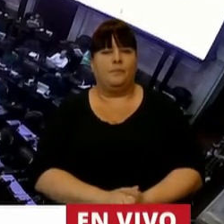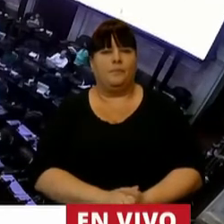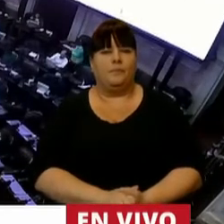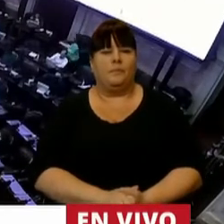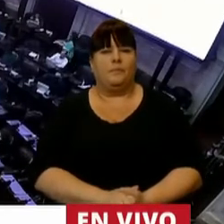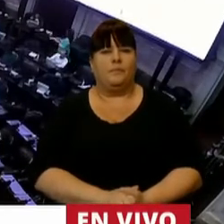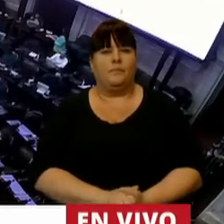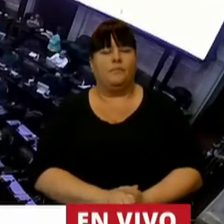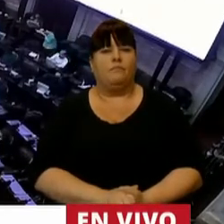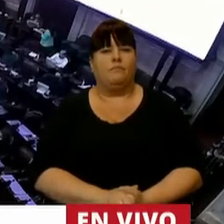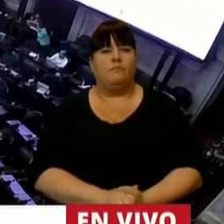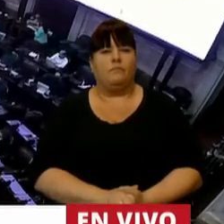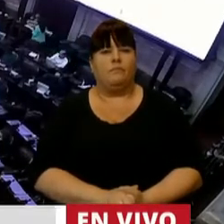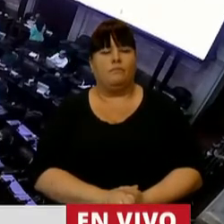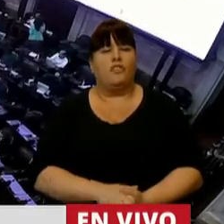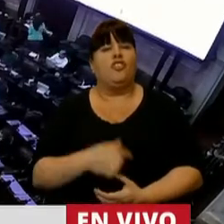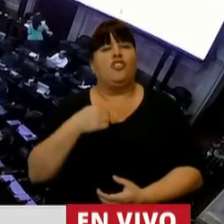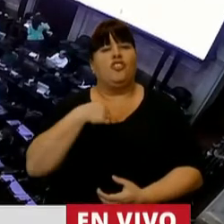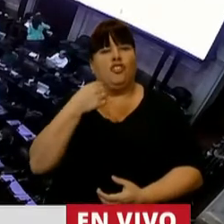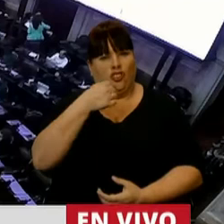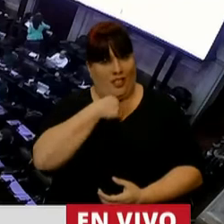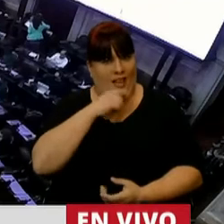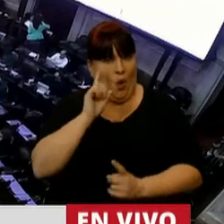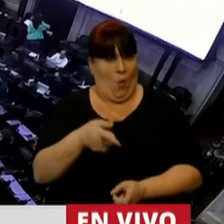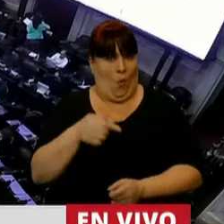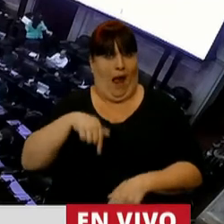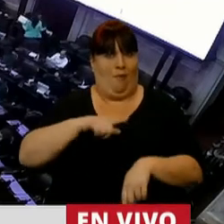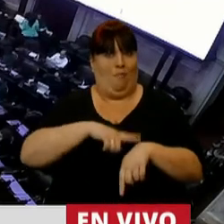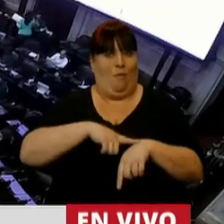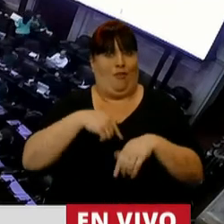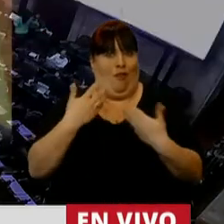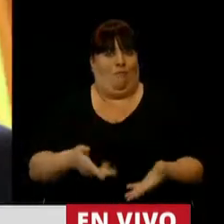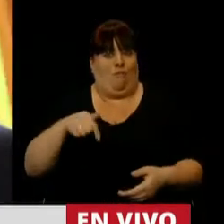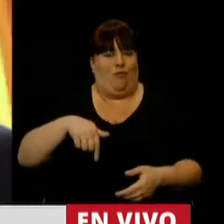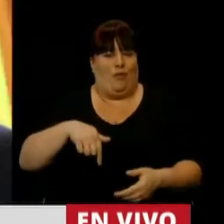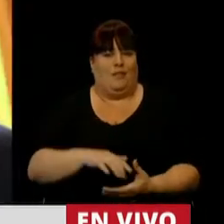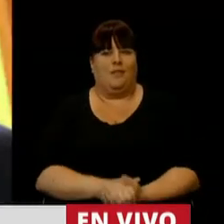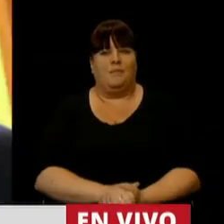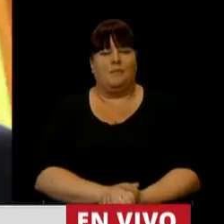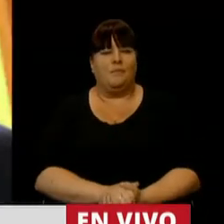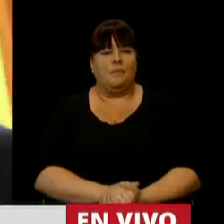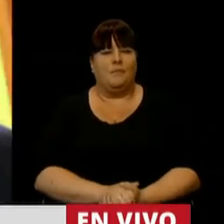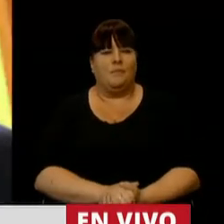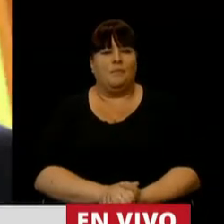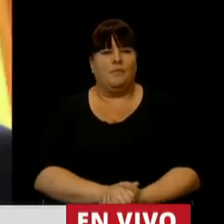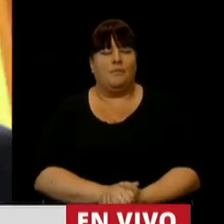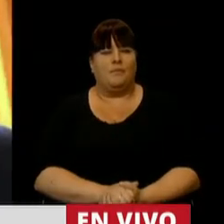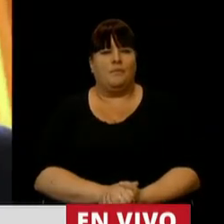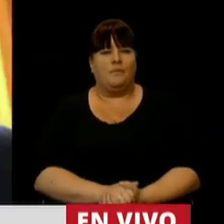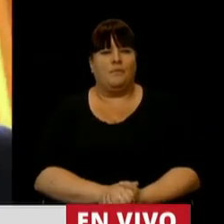No quería dejar de pasar este momento sin